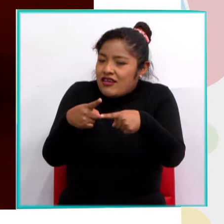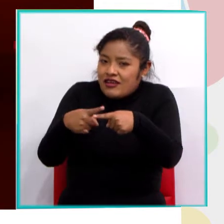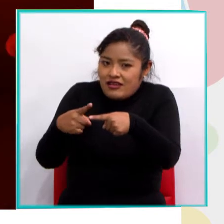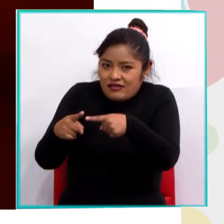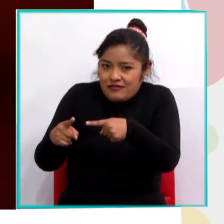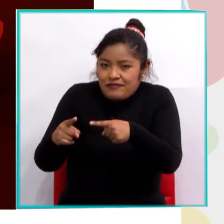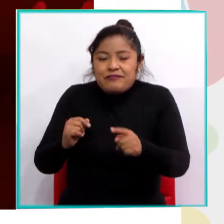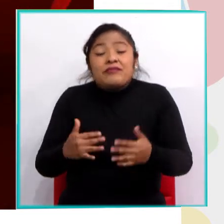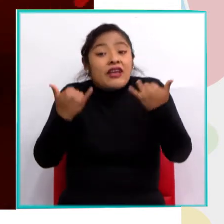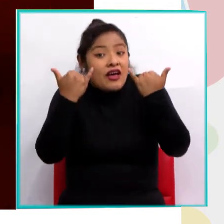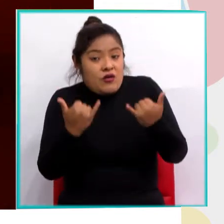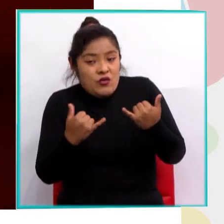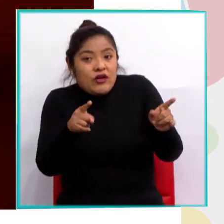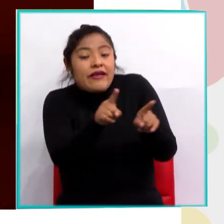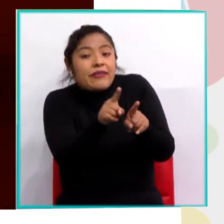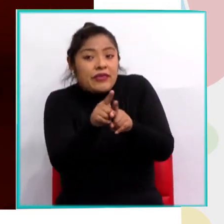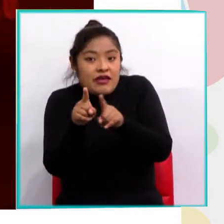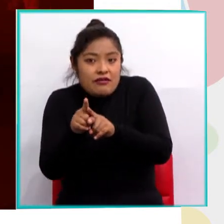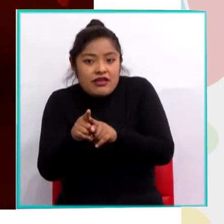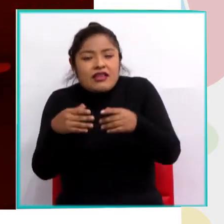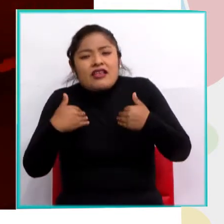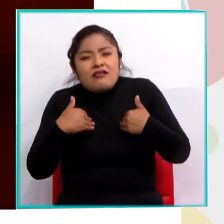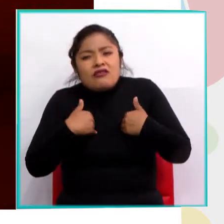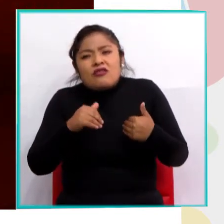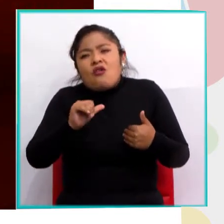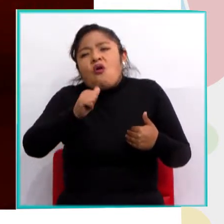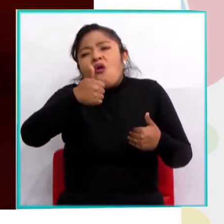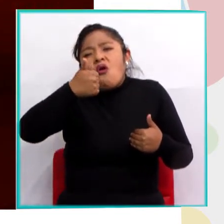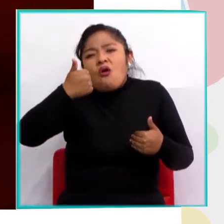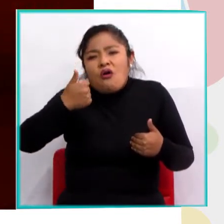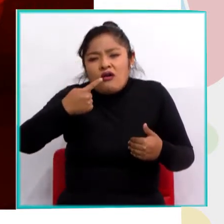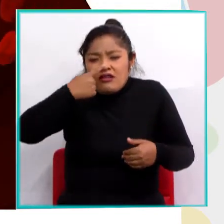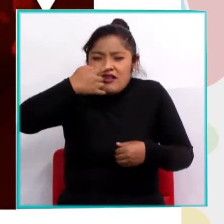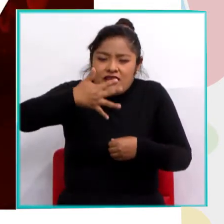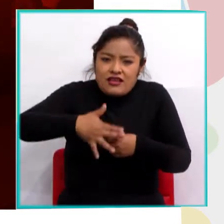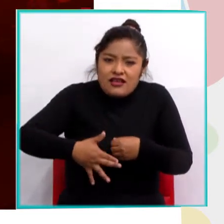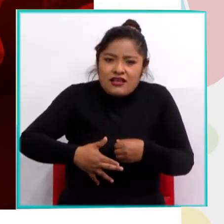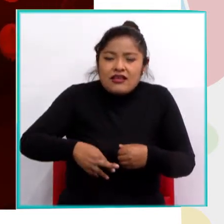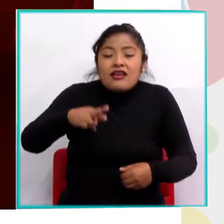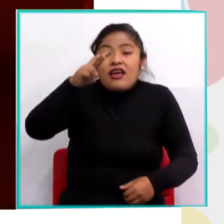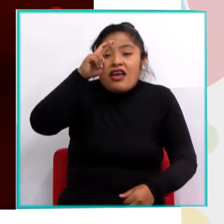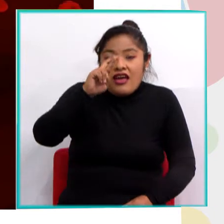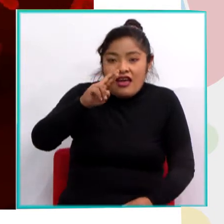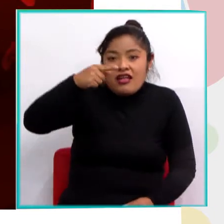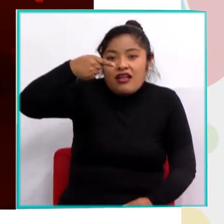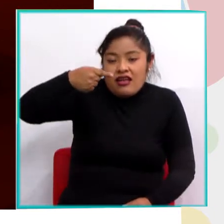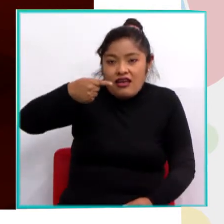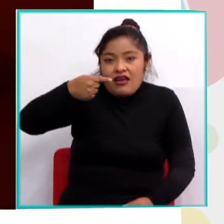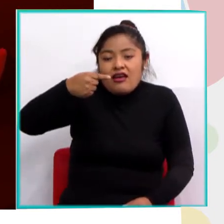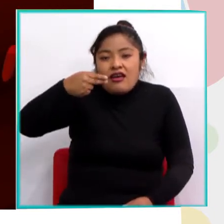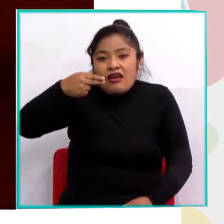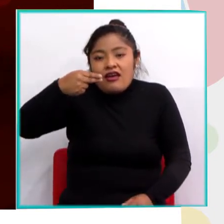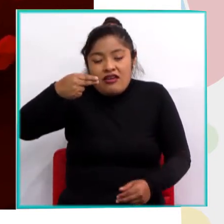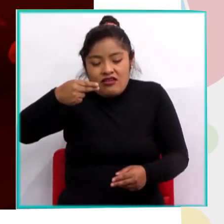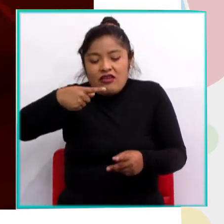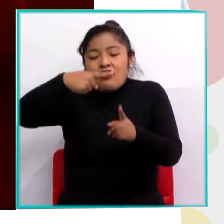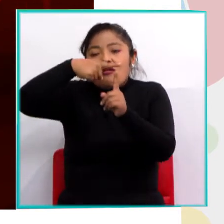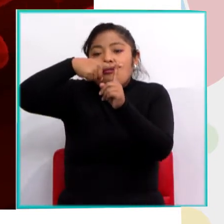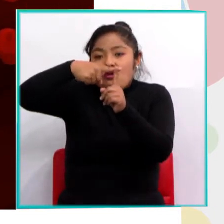Ahora, también hay otro tipo de sangre que es el RH positivo o el RH